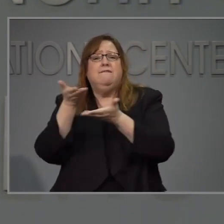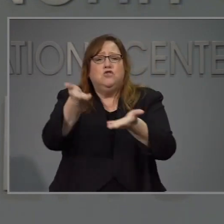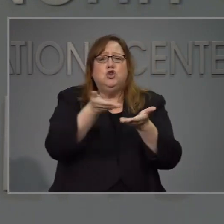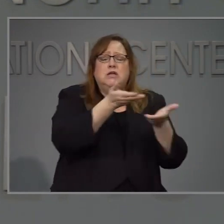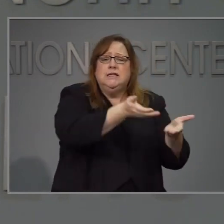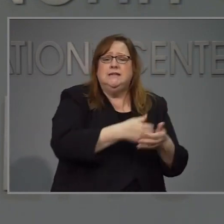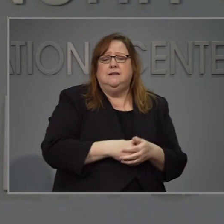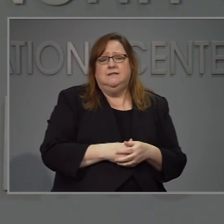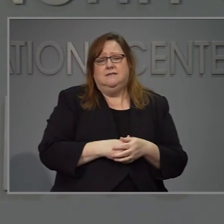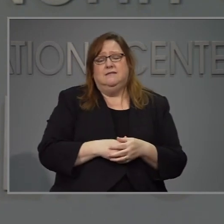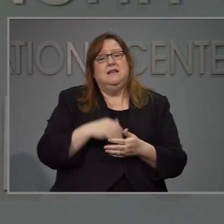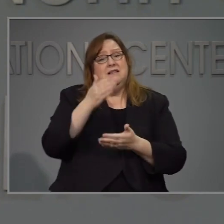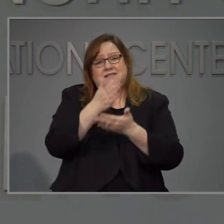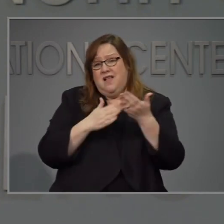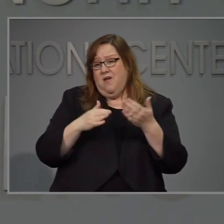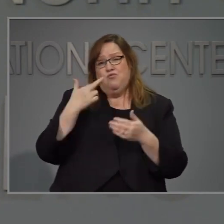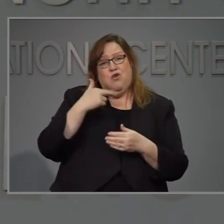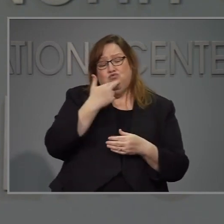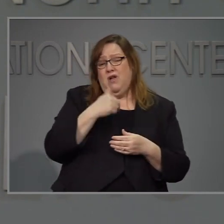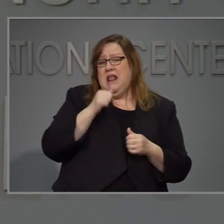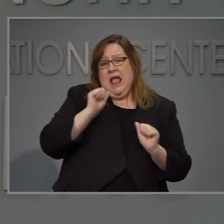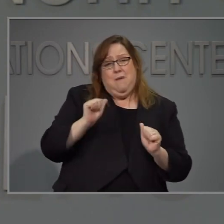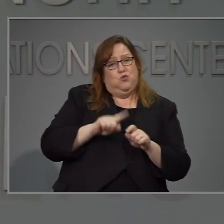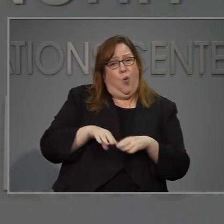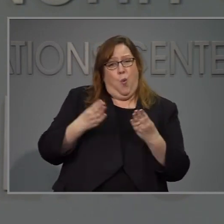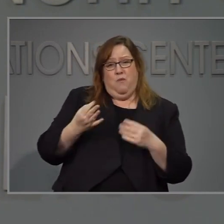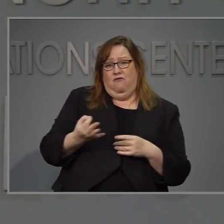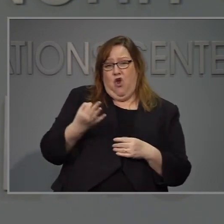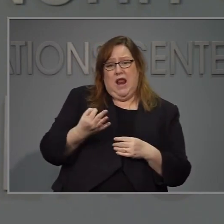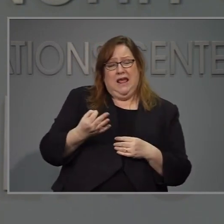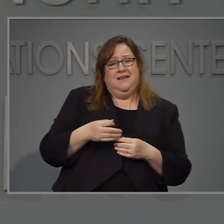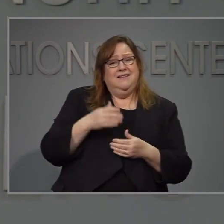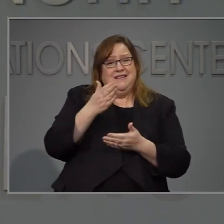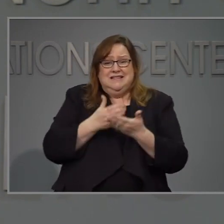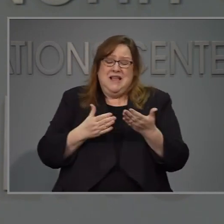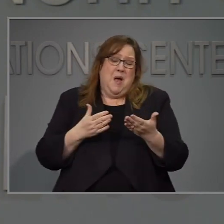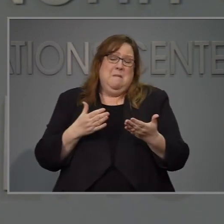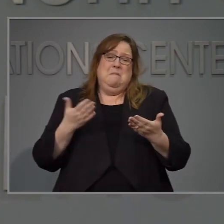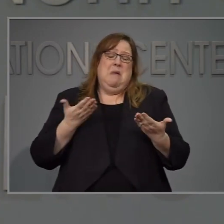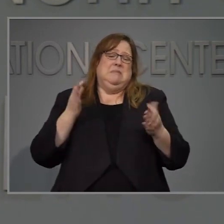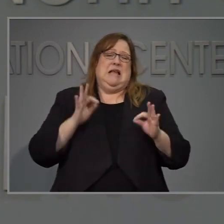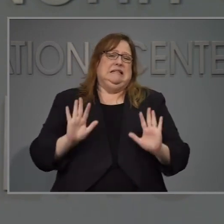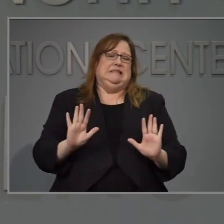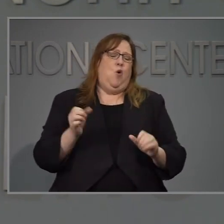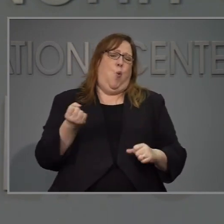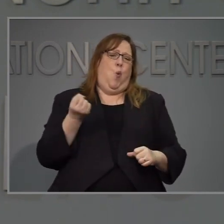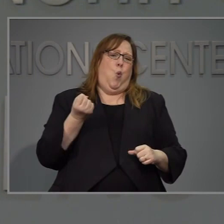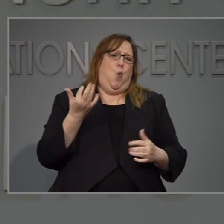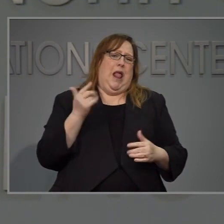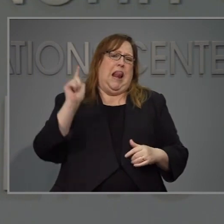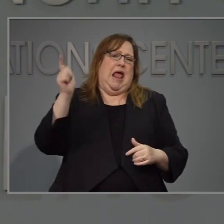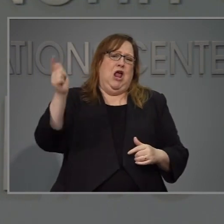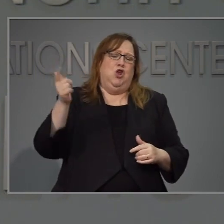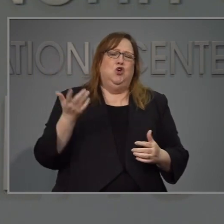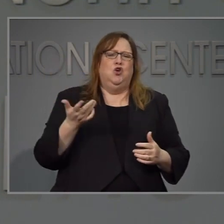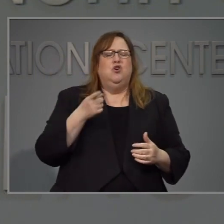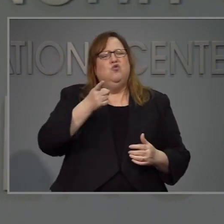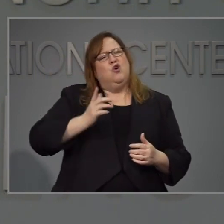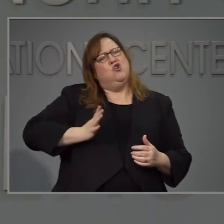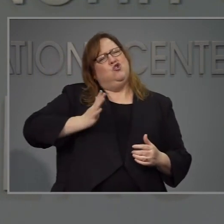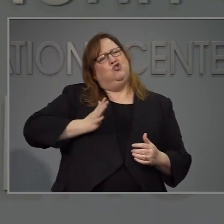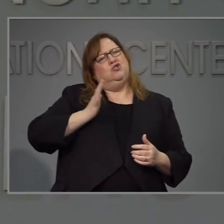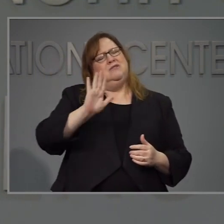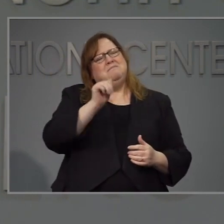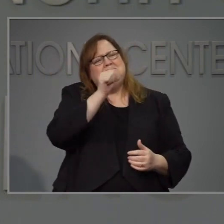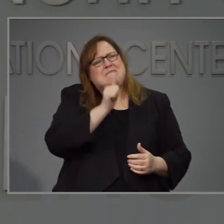restaurantes y salones de belleza van a poder abrir el viernes en la tarde y algunos tal vez elija no hacerlo por favor demuestren cortesía.